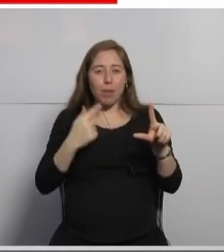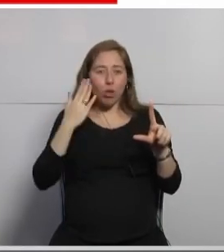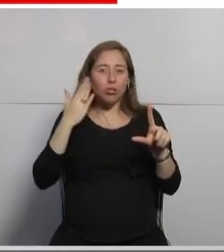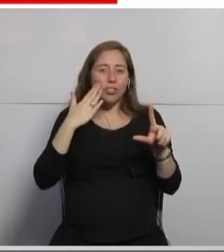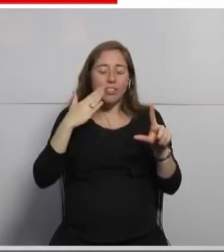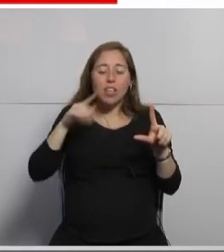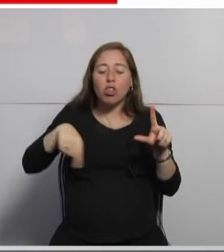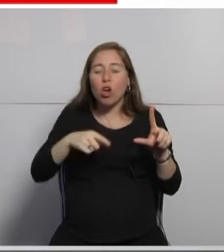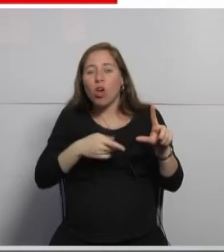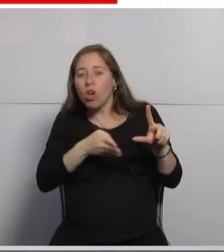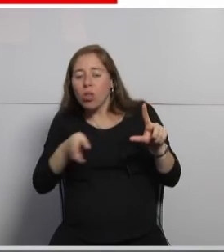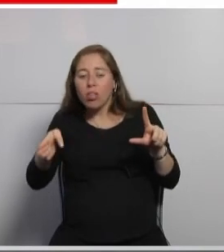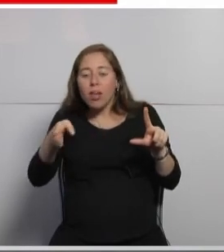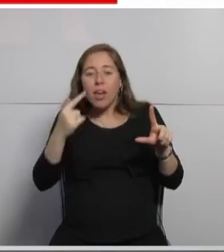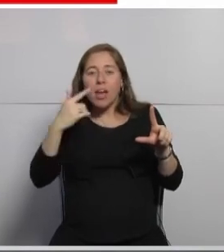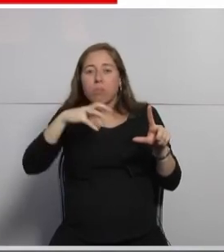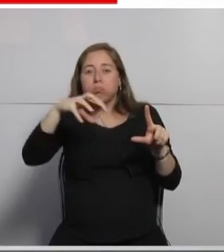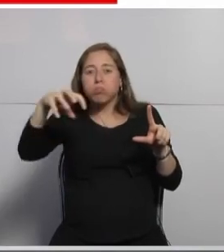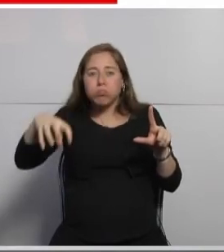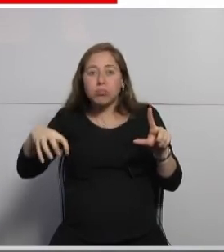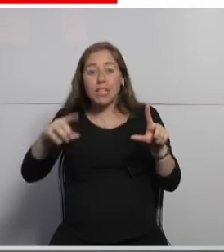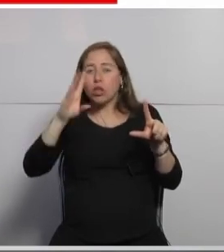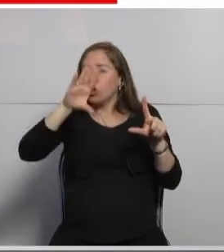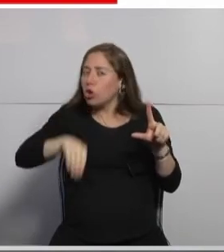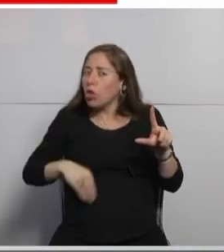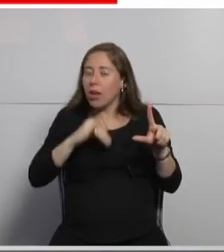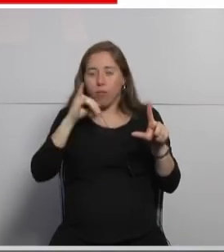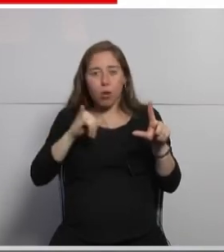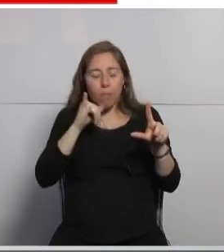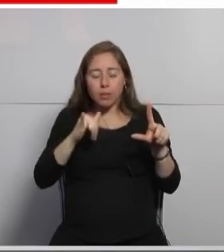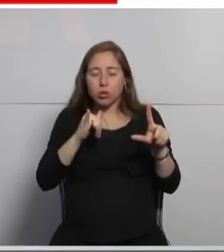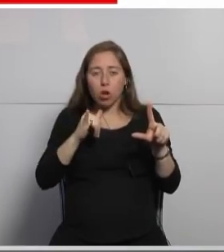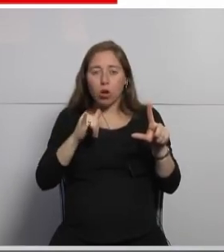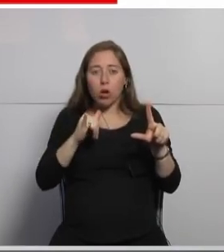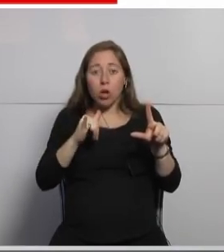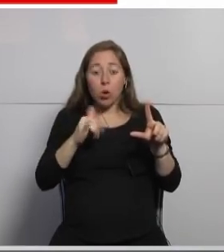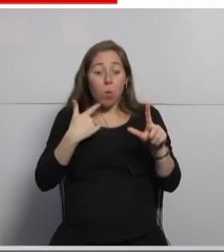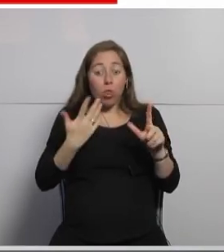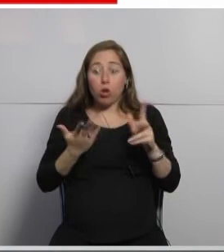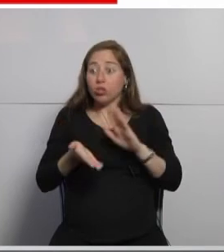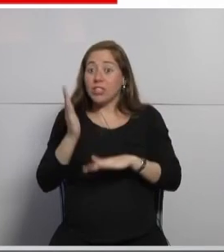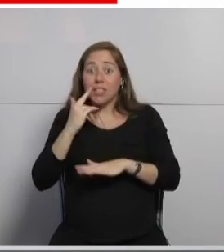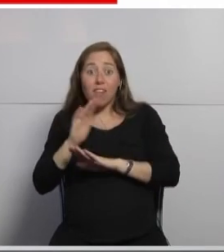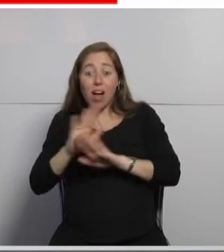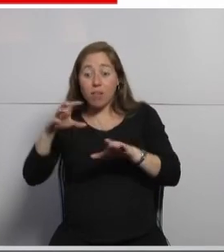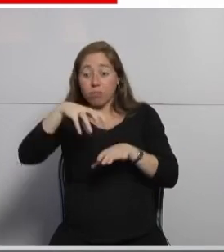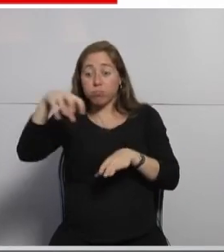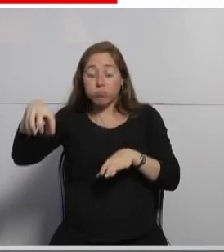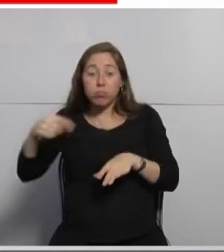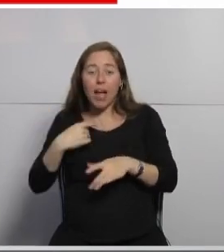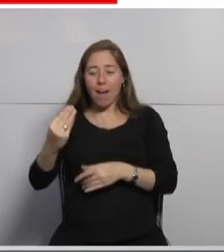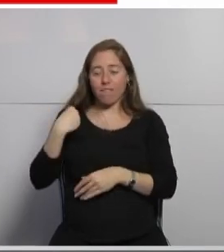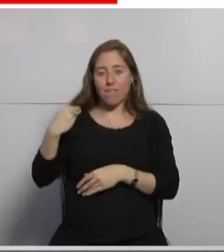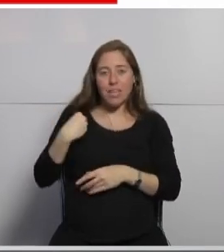que se levanta porque esa registry está interna dentro de la plataforma también tenemos monitoreos servicios de networking